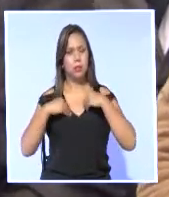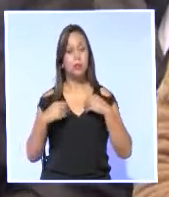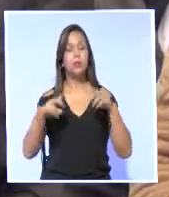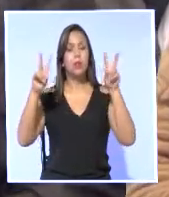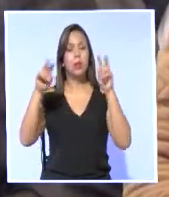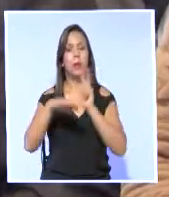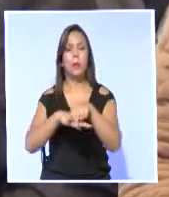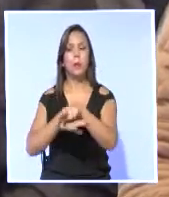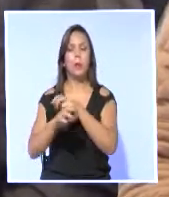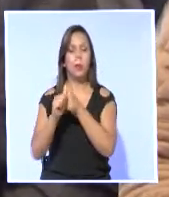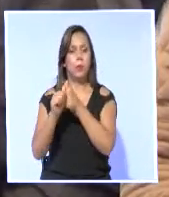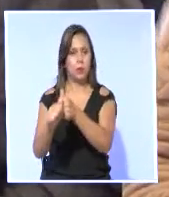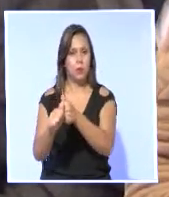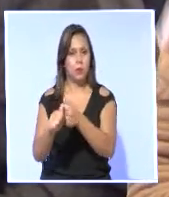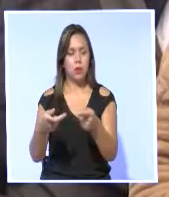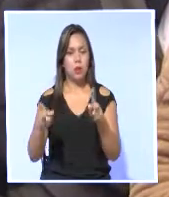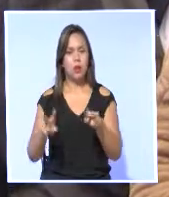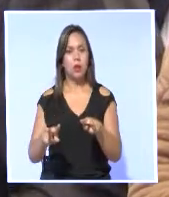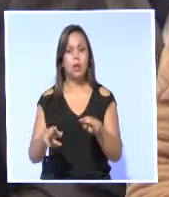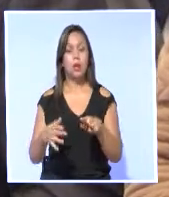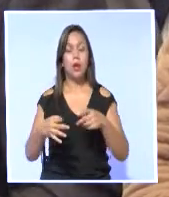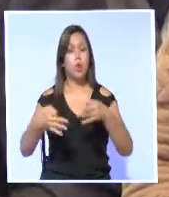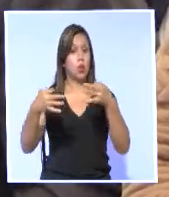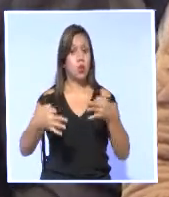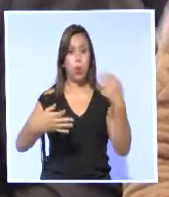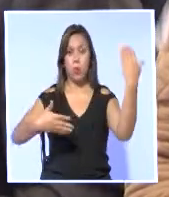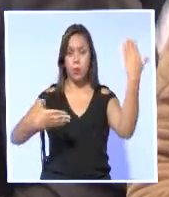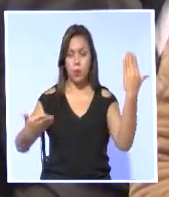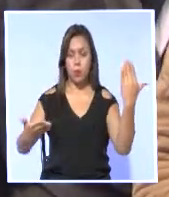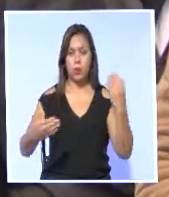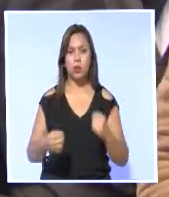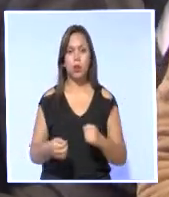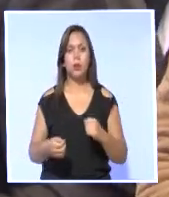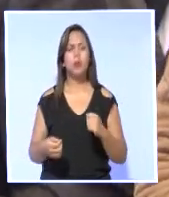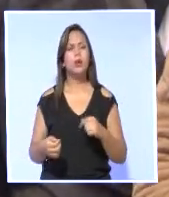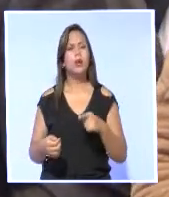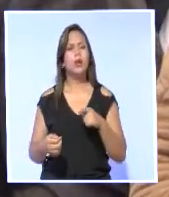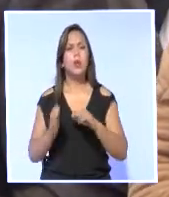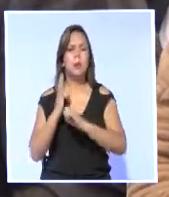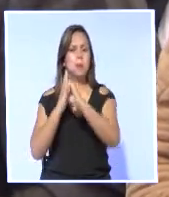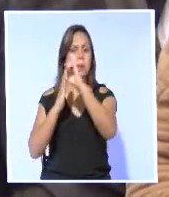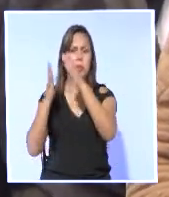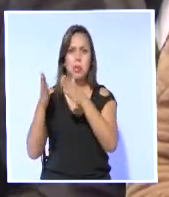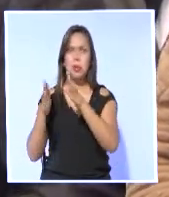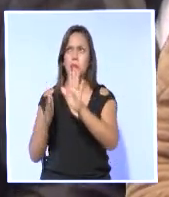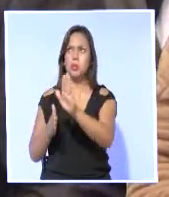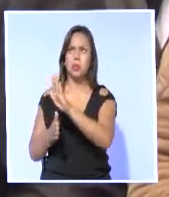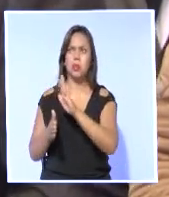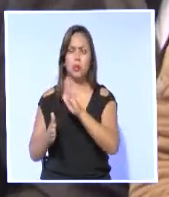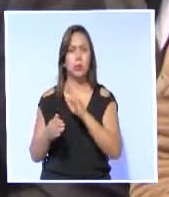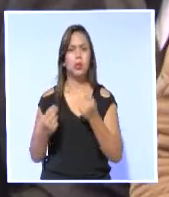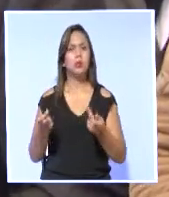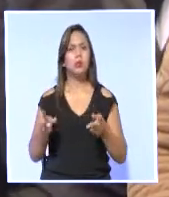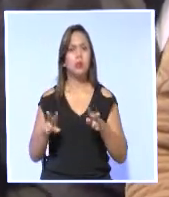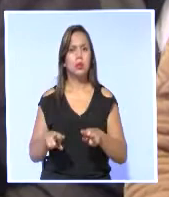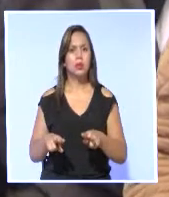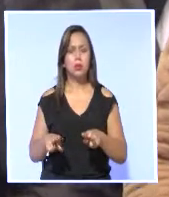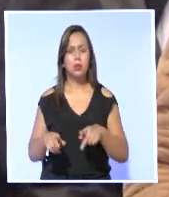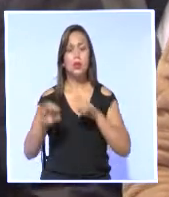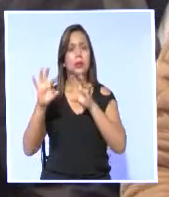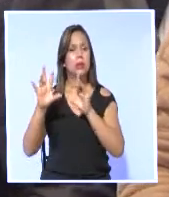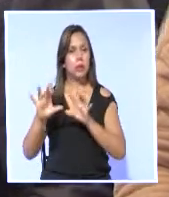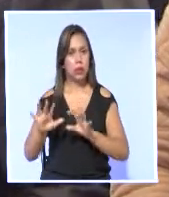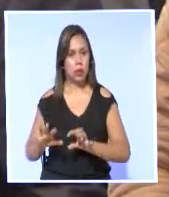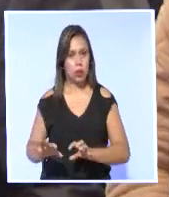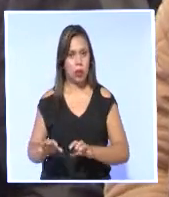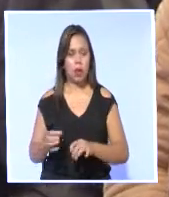fiscalización y al enjuiciamiento político también, no solo de los ministros de Estado, sino también de los secretarios con